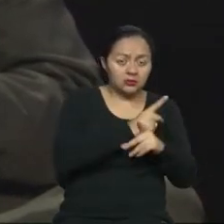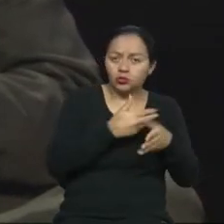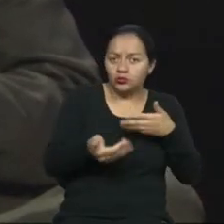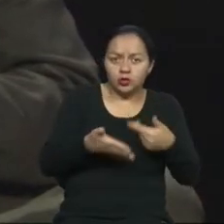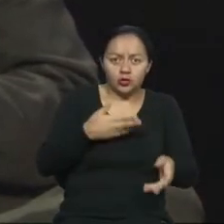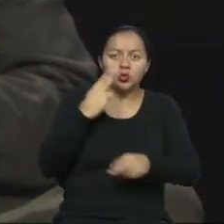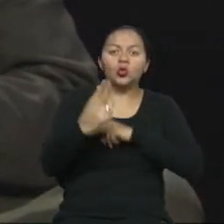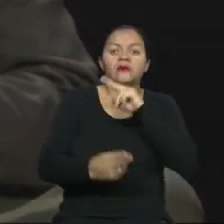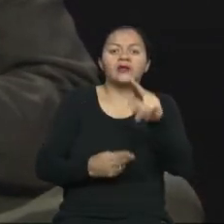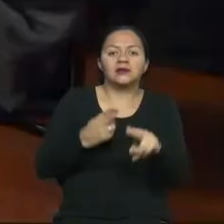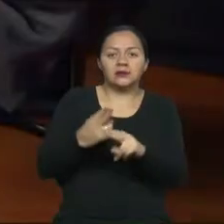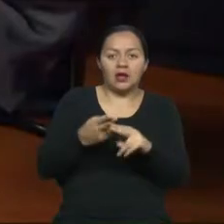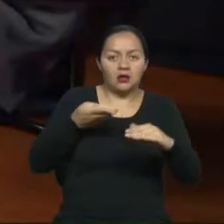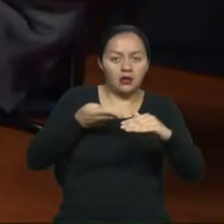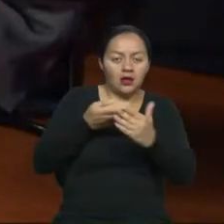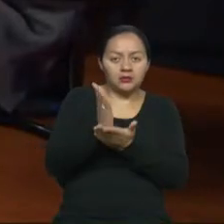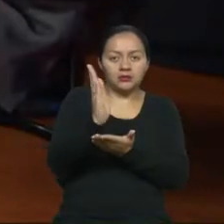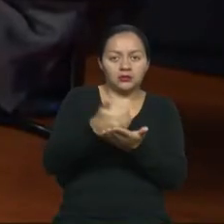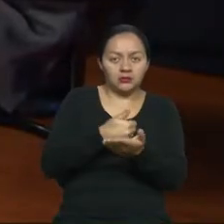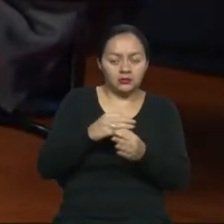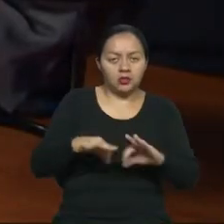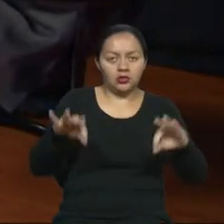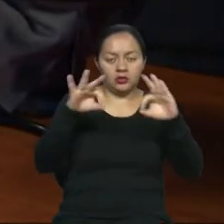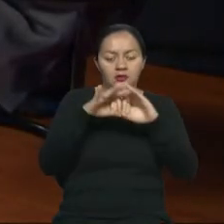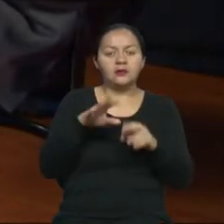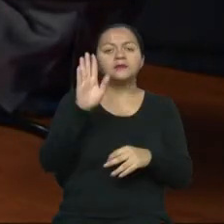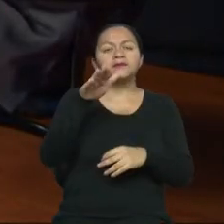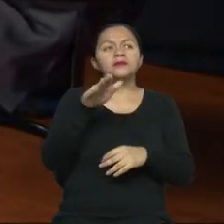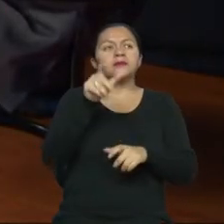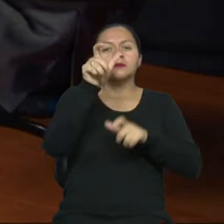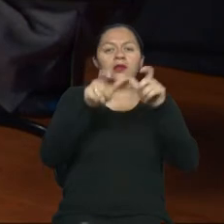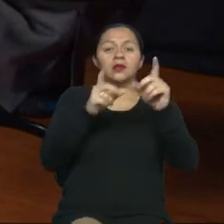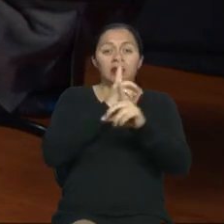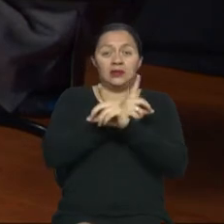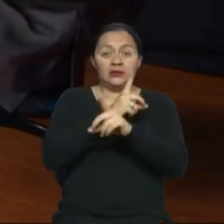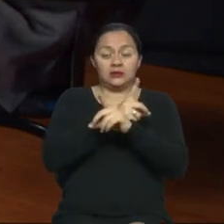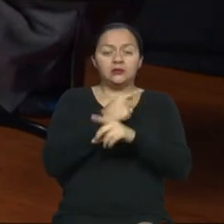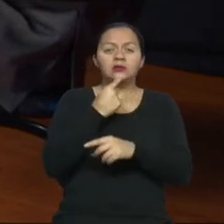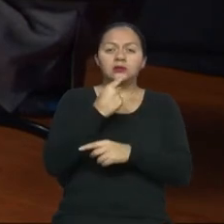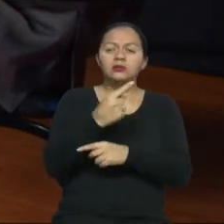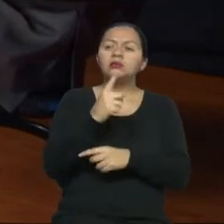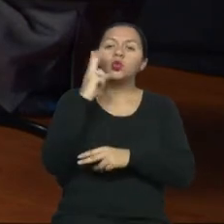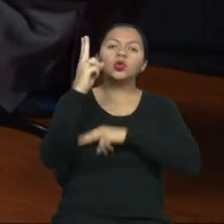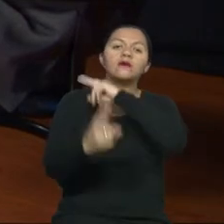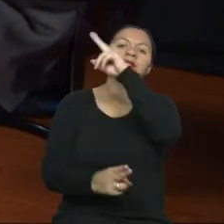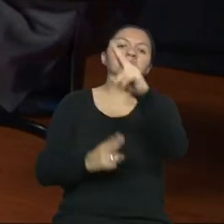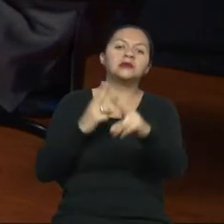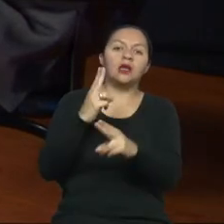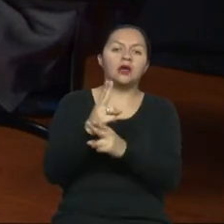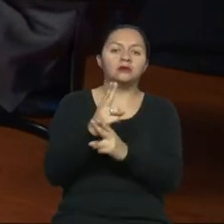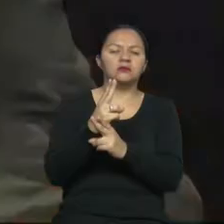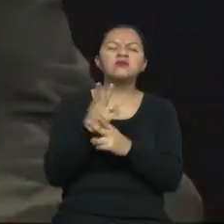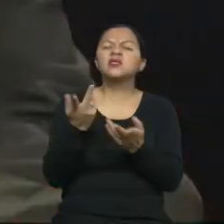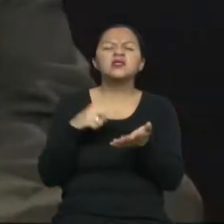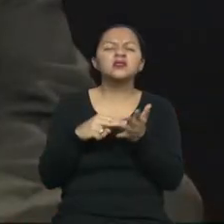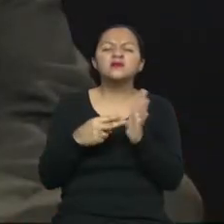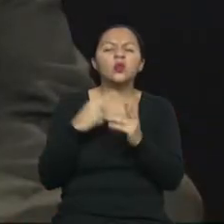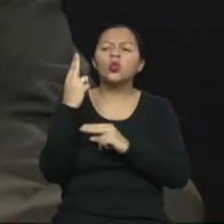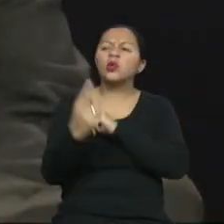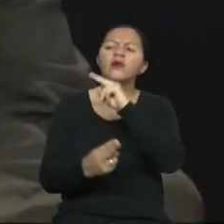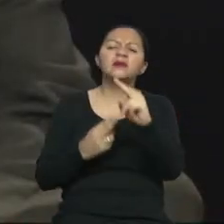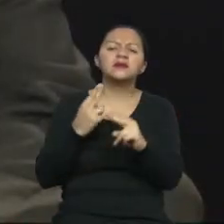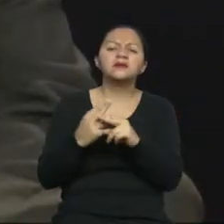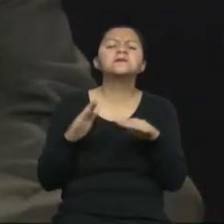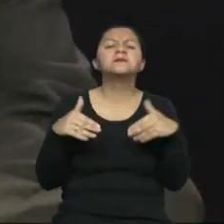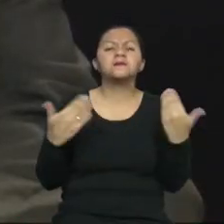hablamos y conocemos los que las personas con discapacidad, muchos se hablan del diseño universal. ¿Qué es el diseño universal? ¿Es